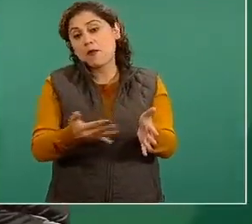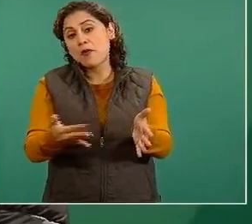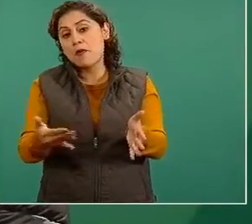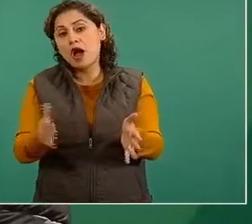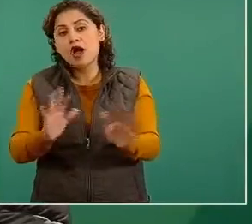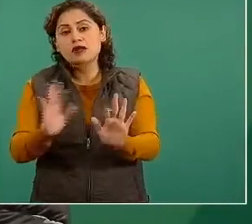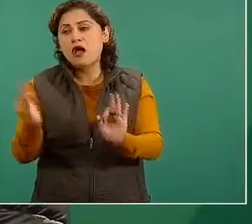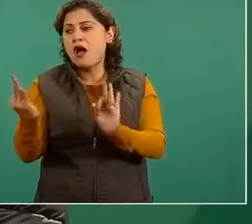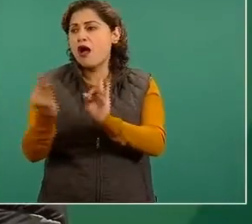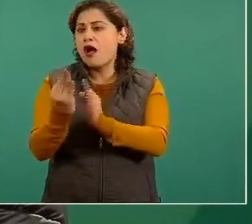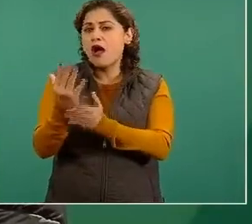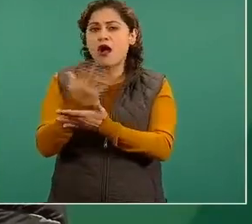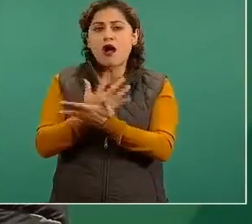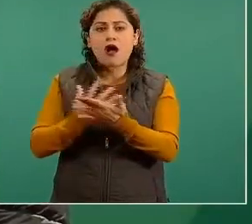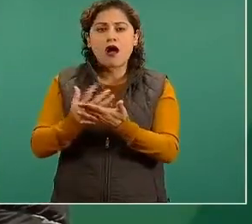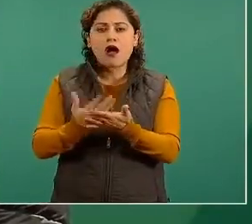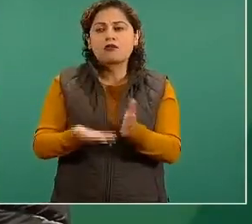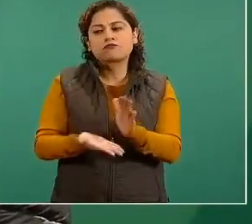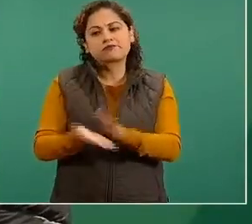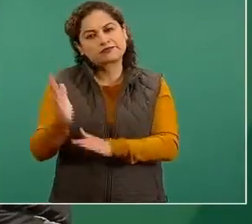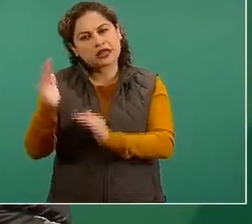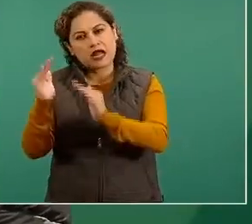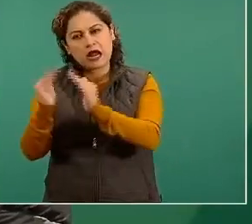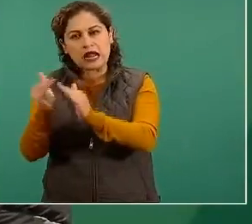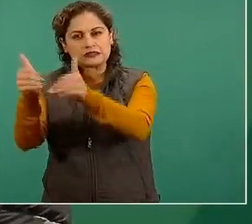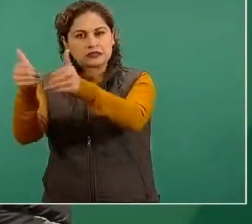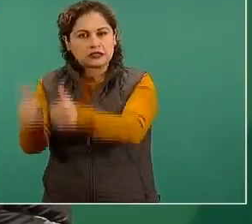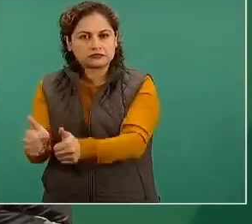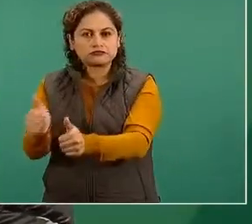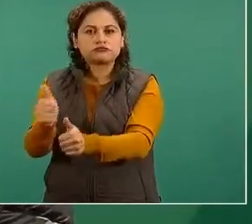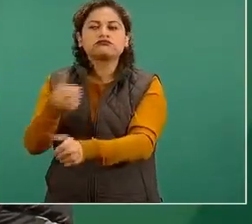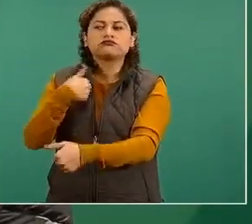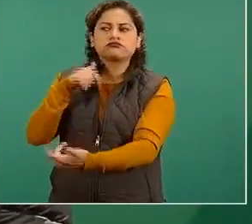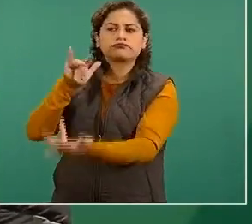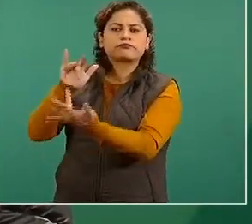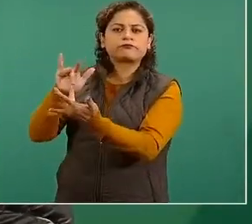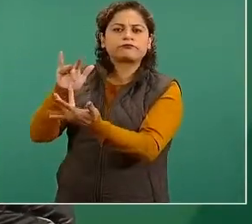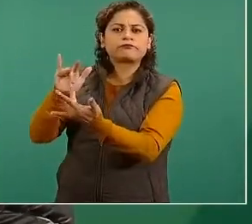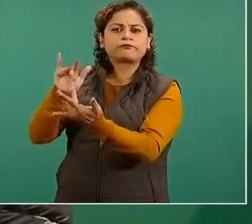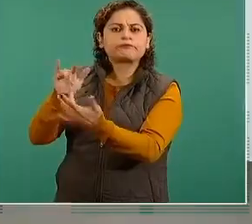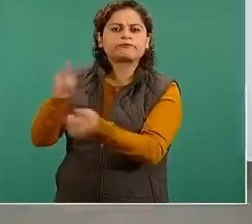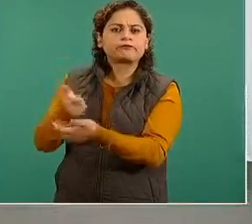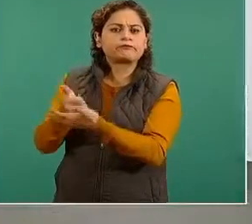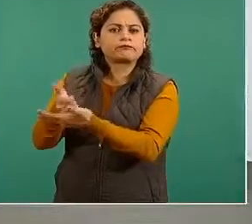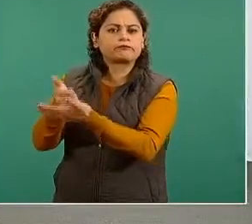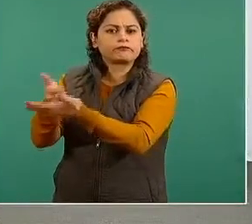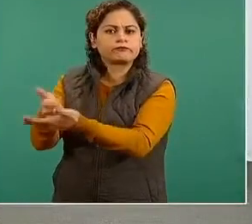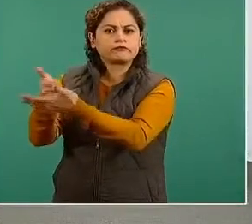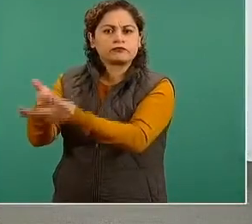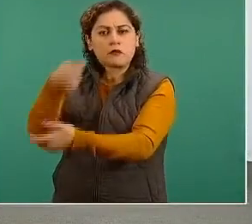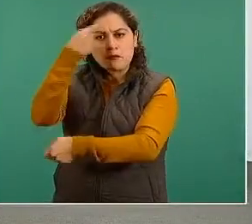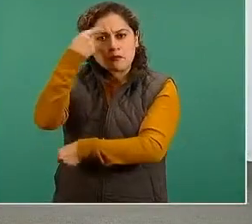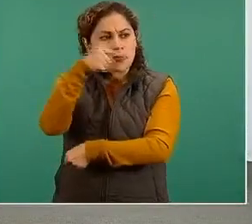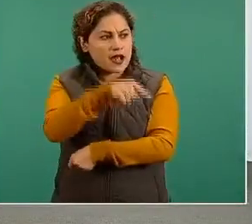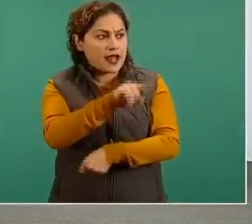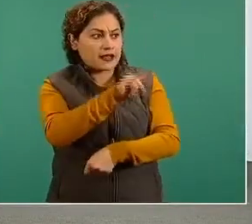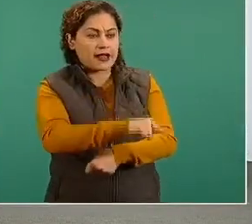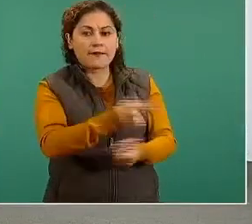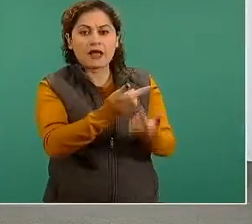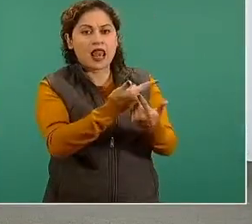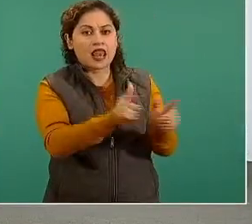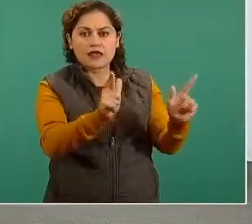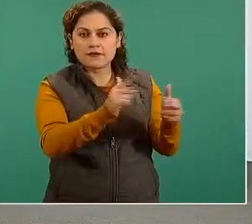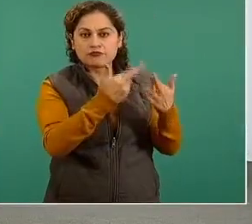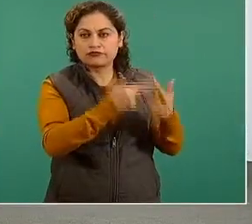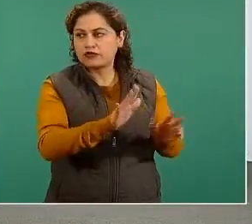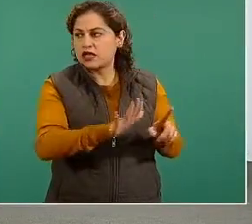Además de la estrategia que también ya hemos anunciado aquí, que se tiene en todo el país, que es la atención